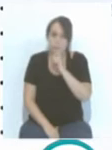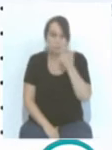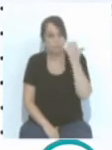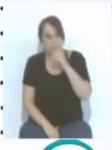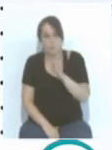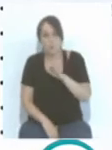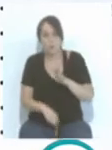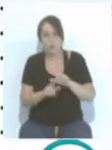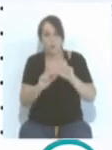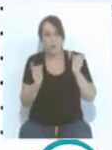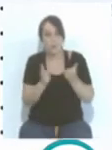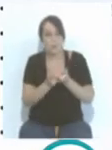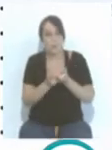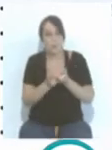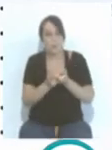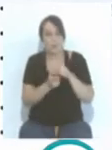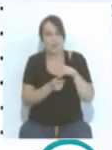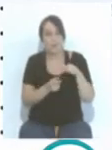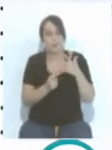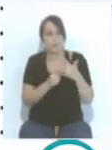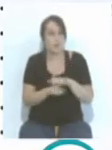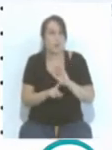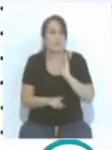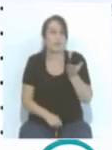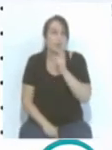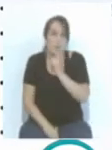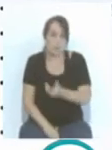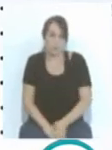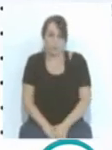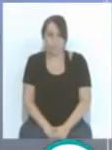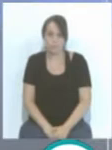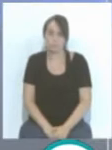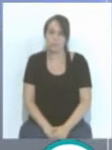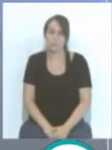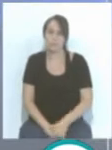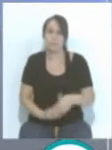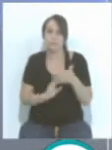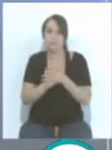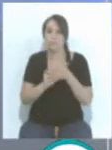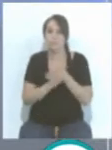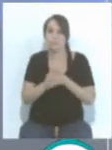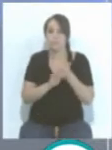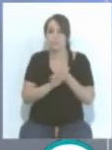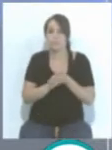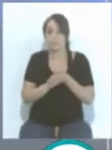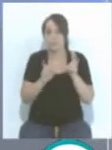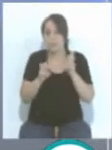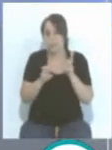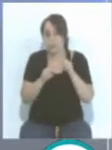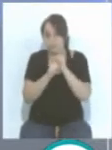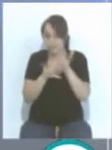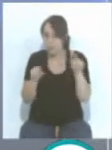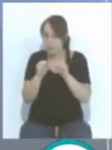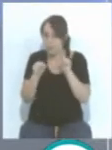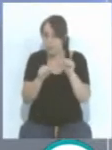un equipo este tipo de situaciones. Hablando de esa pandemia y de esa